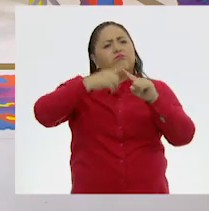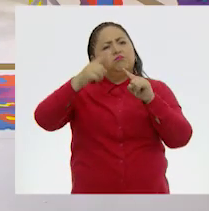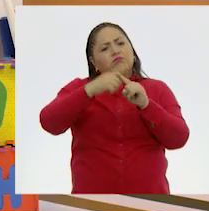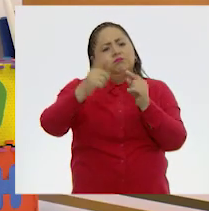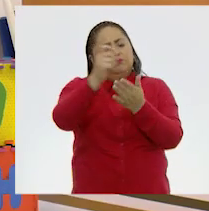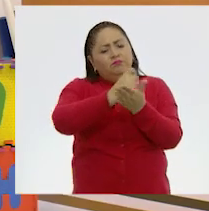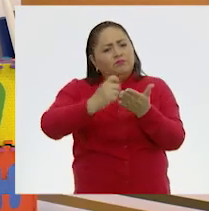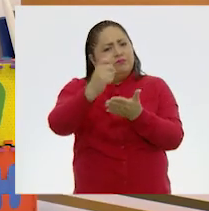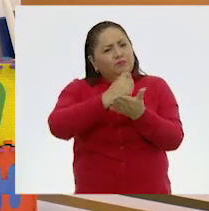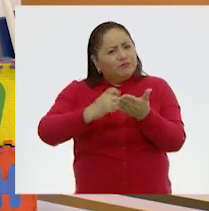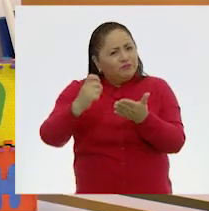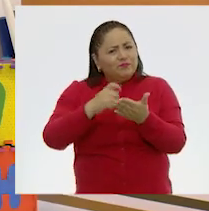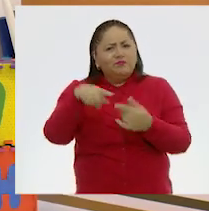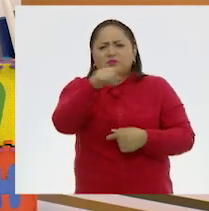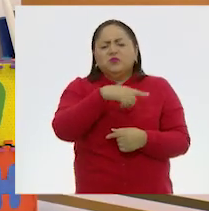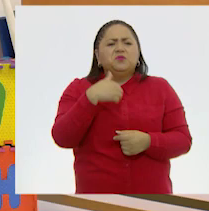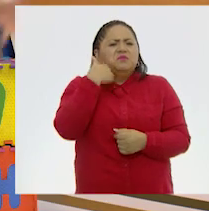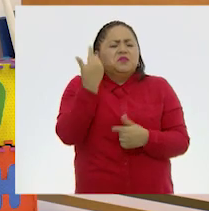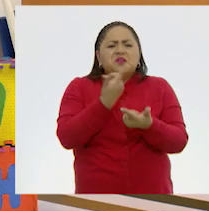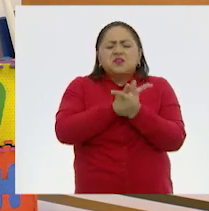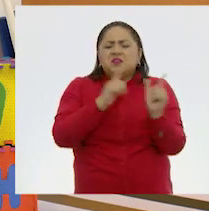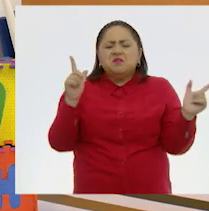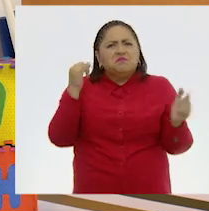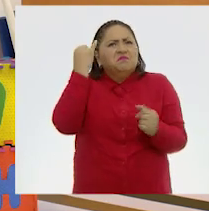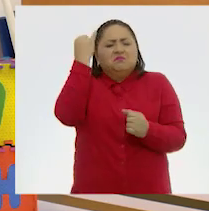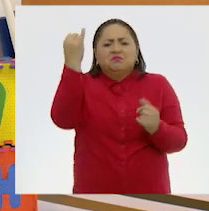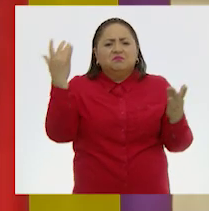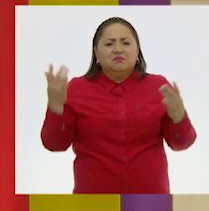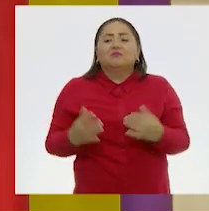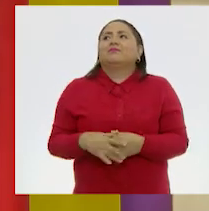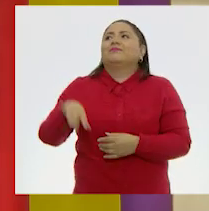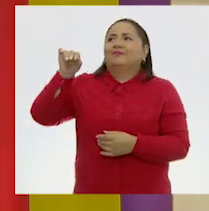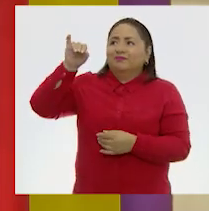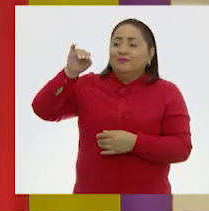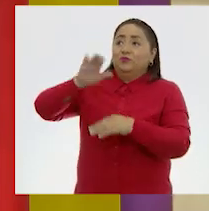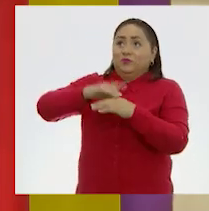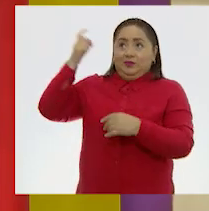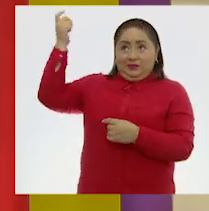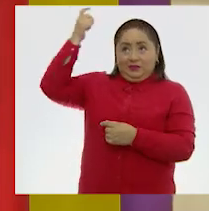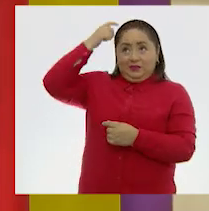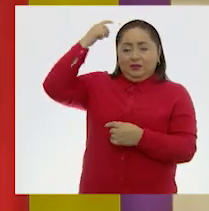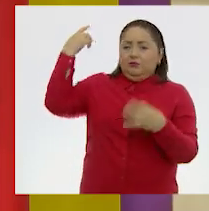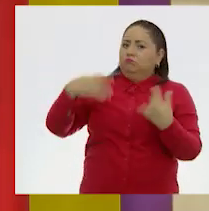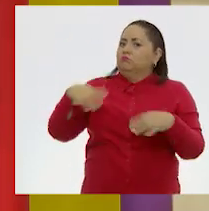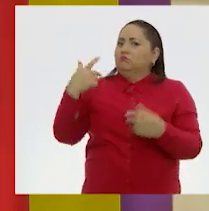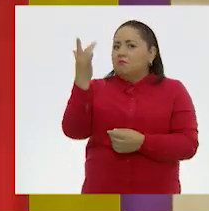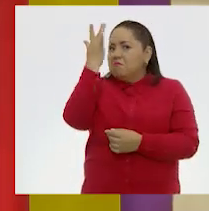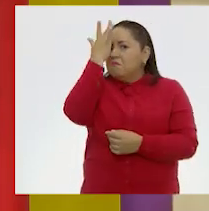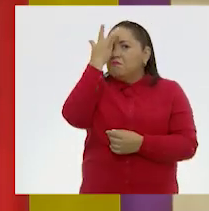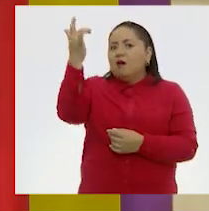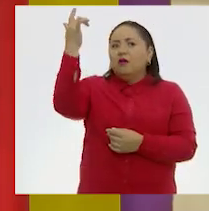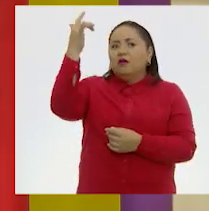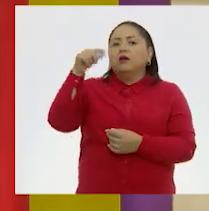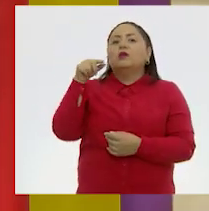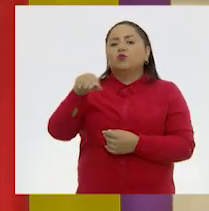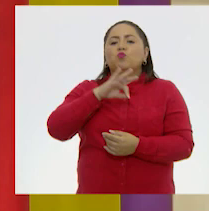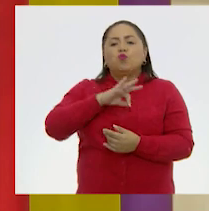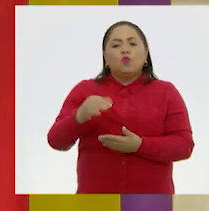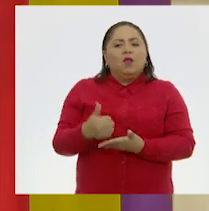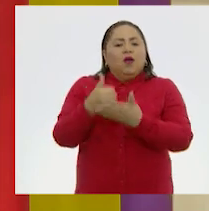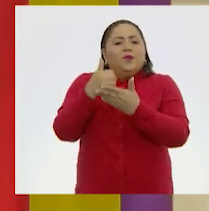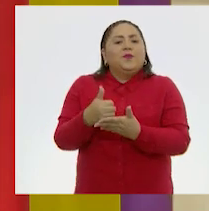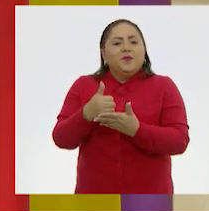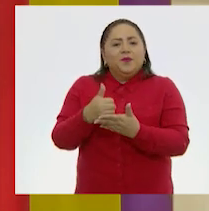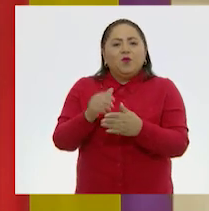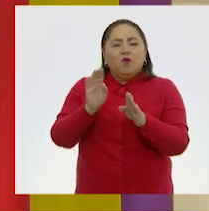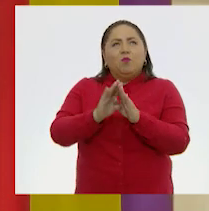lo que se nos ocurra. Claro, porque nuestra imaginación es tan mágica que nos puede guiar hacia